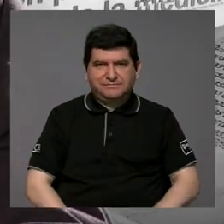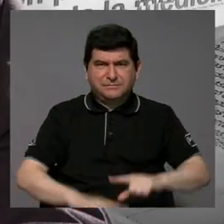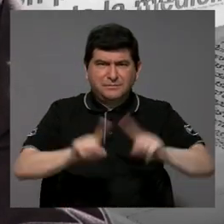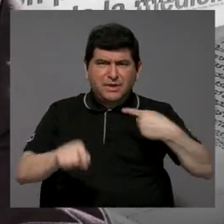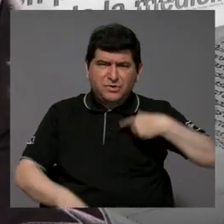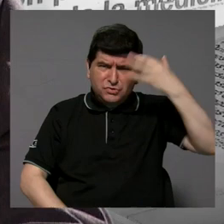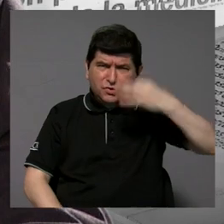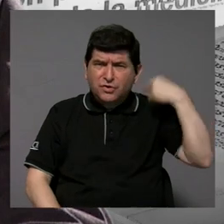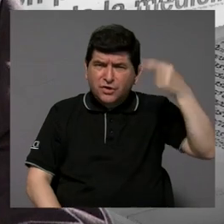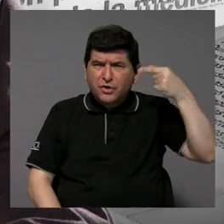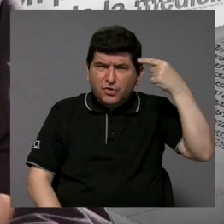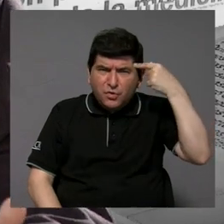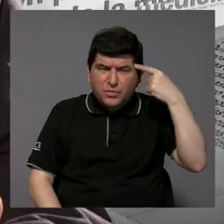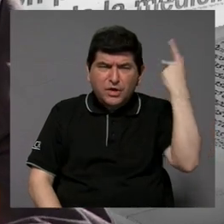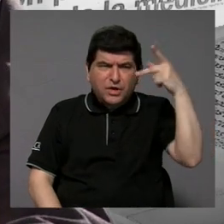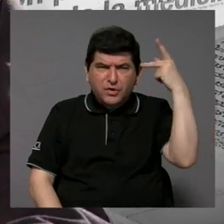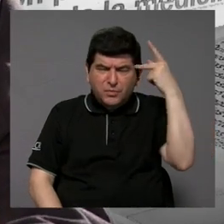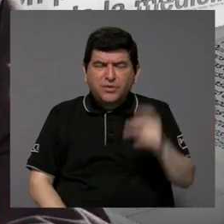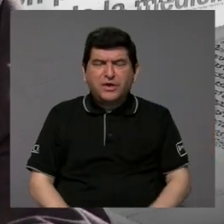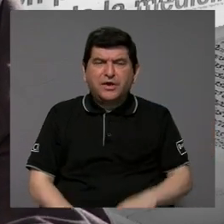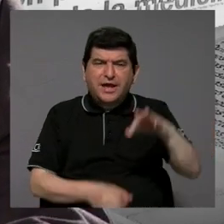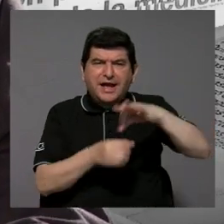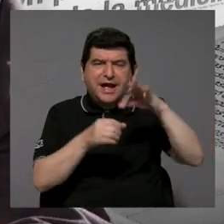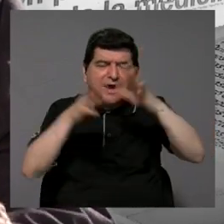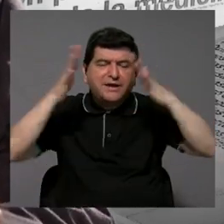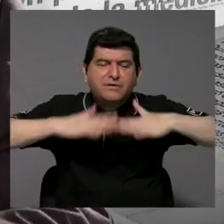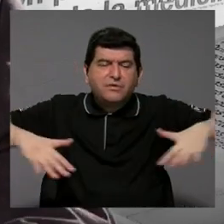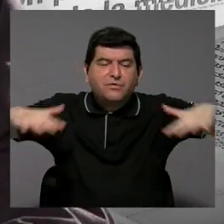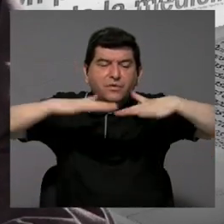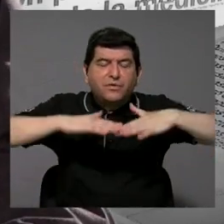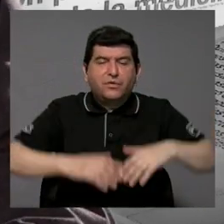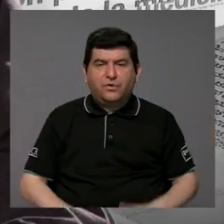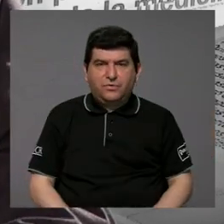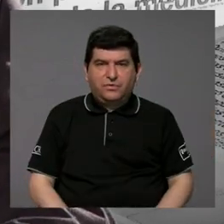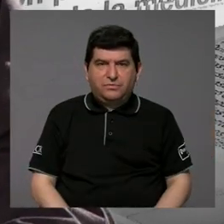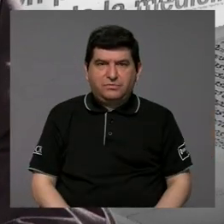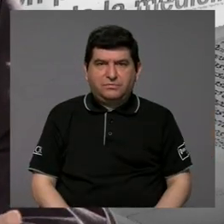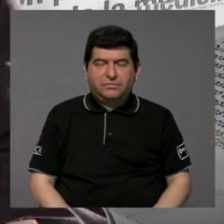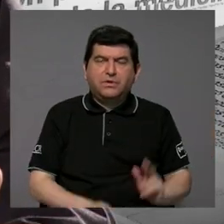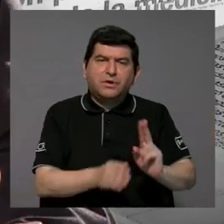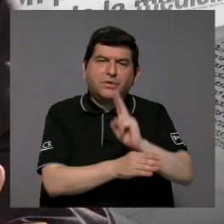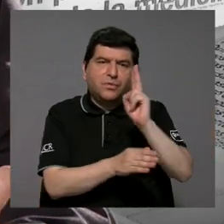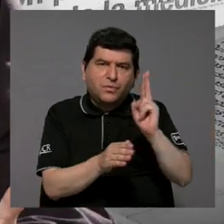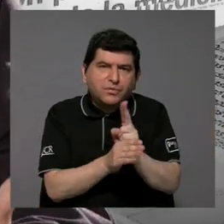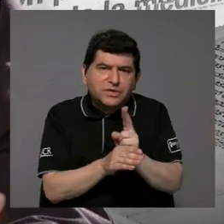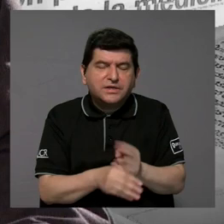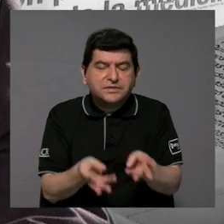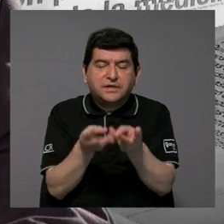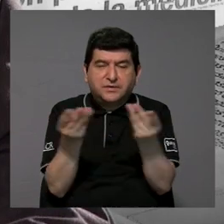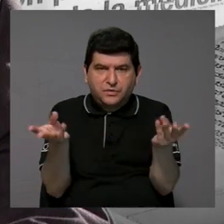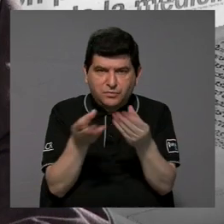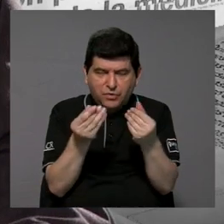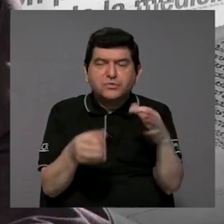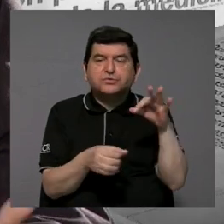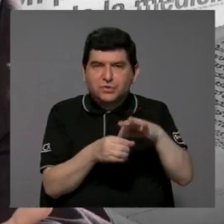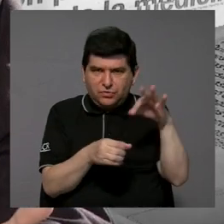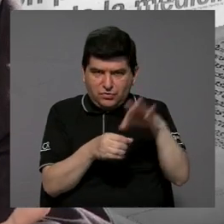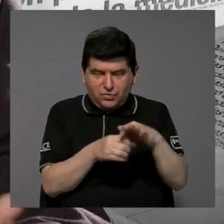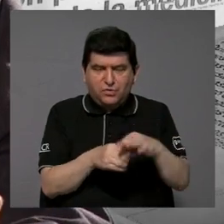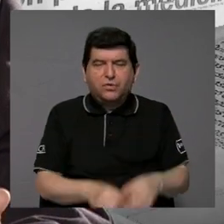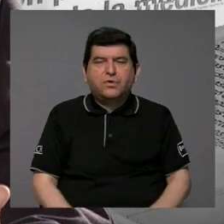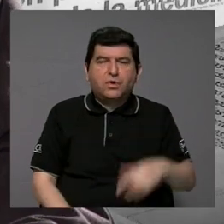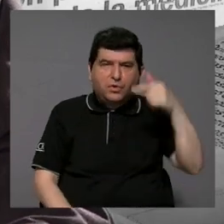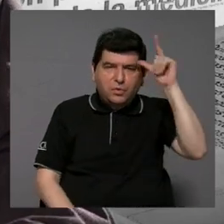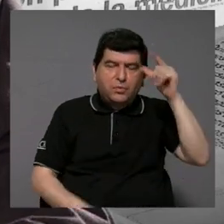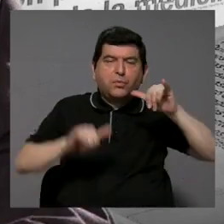pienso que el gobierno debería tener políticas de agroecología basadas en una producción agrícola y